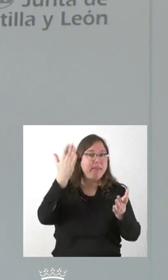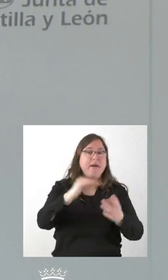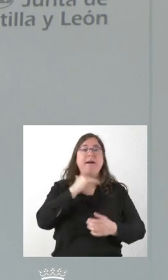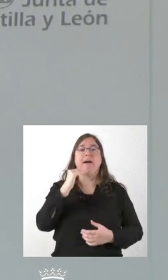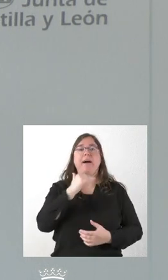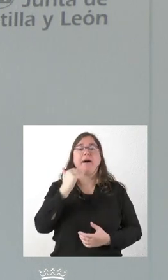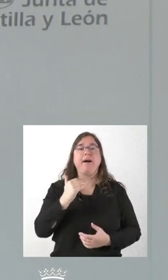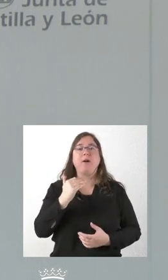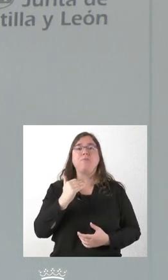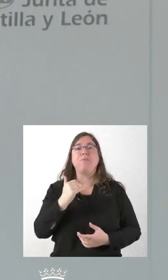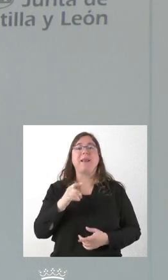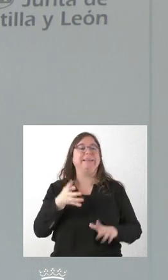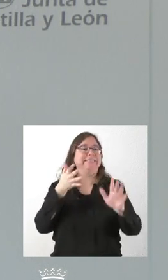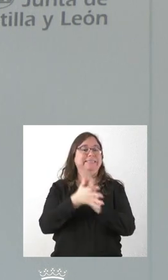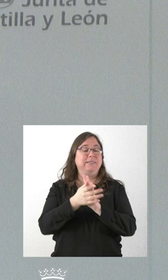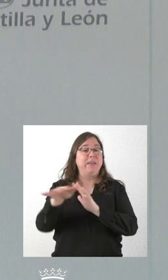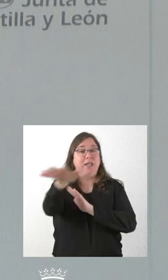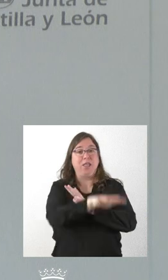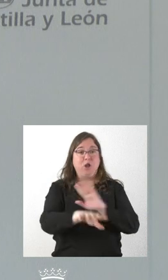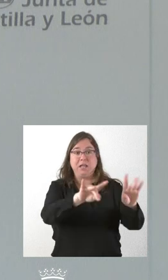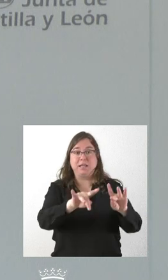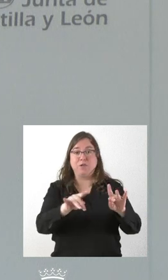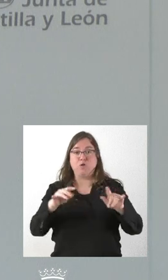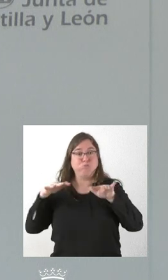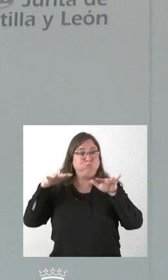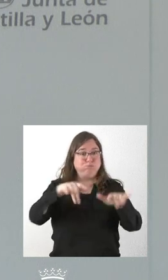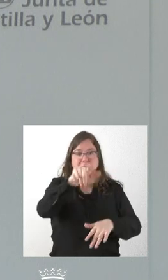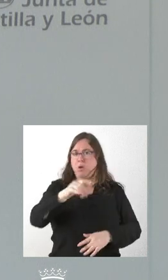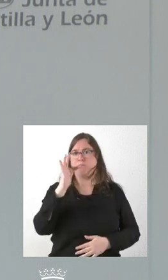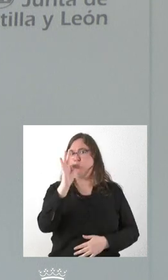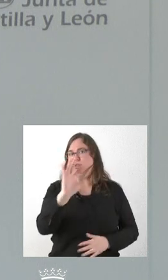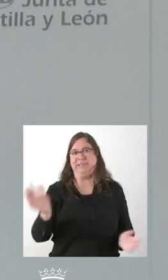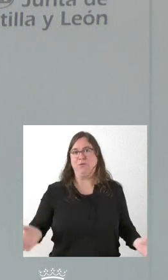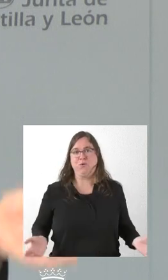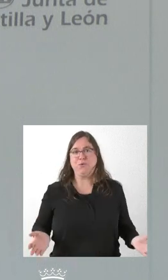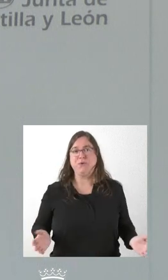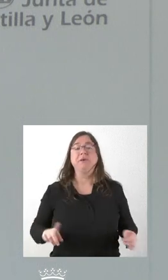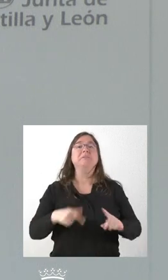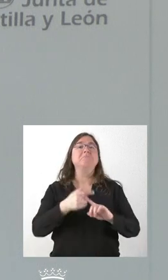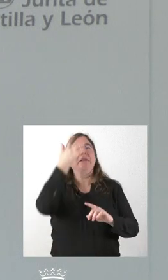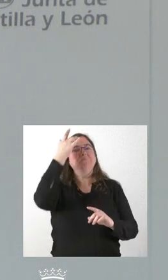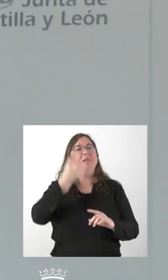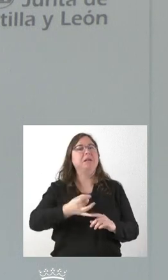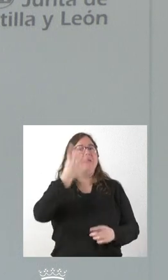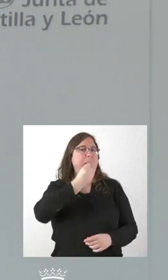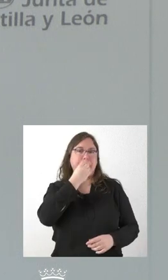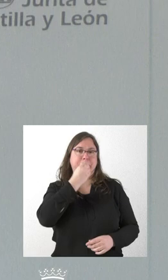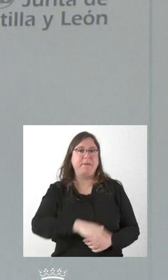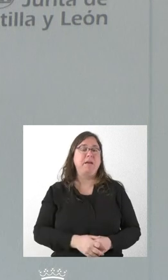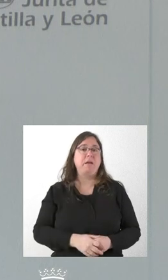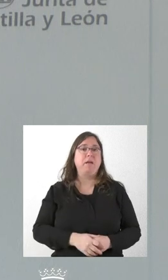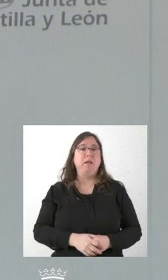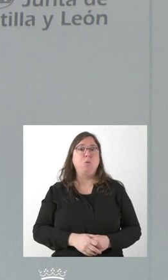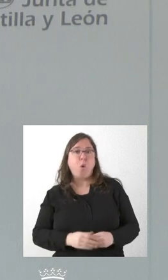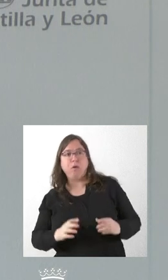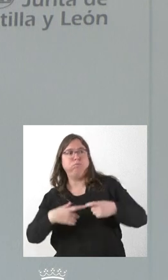acercar gente a ese territorio y darlo a conocer, nos parece positivo. Y, por tanto, cualquier iniciativa nos parece bien. No colisionan, al